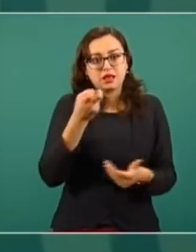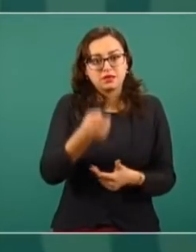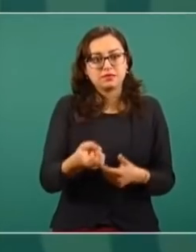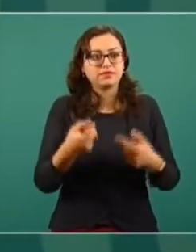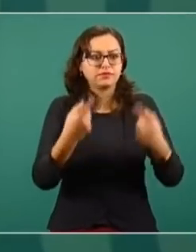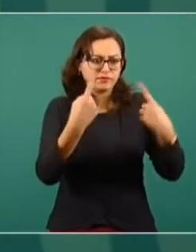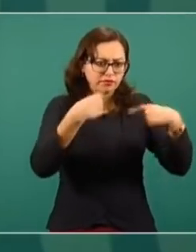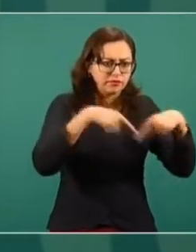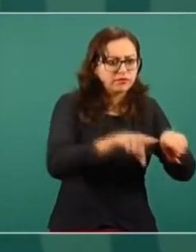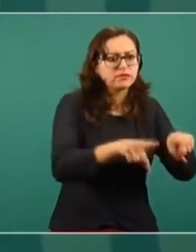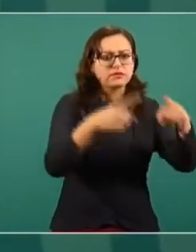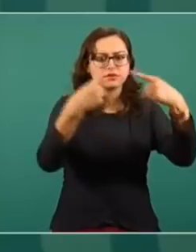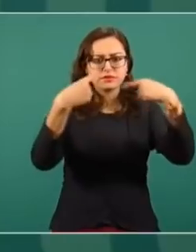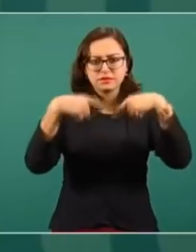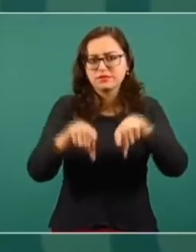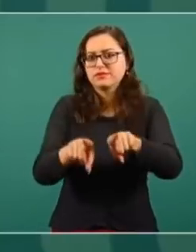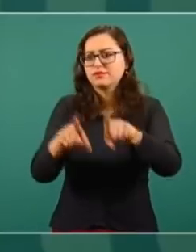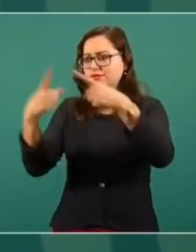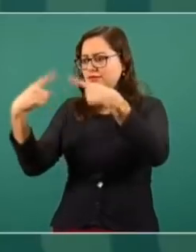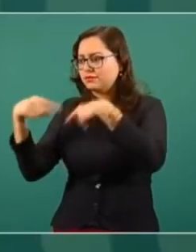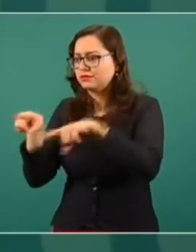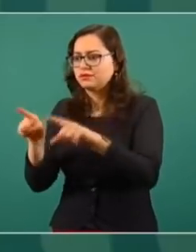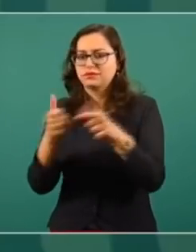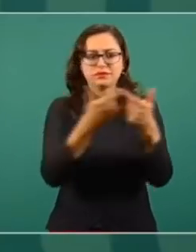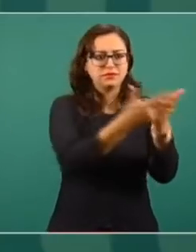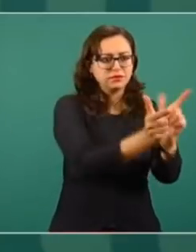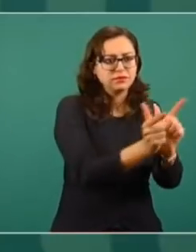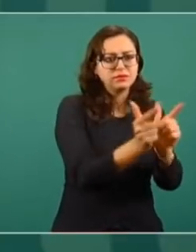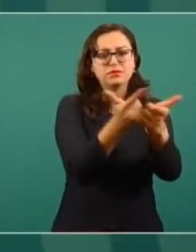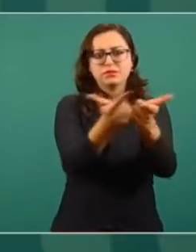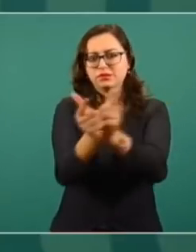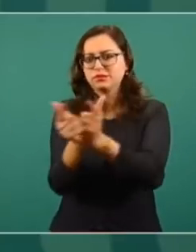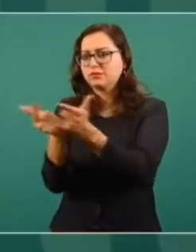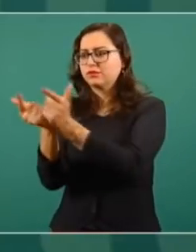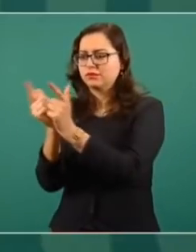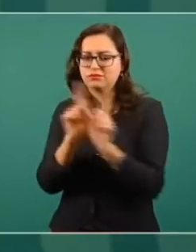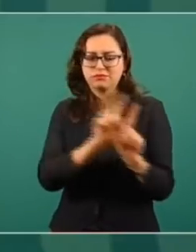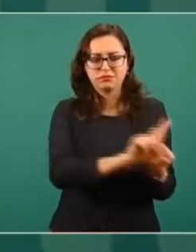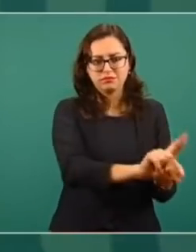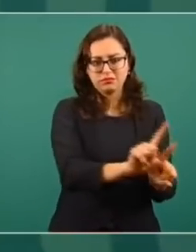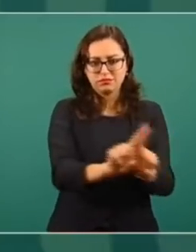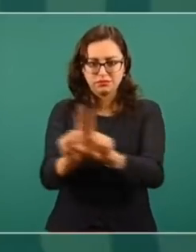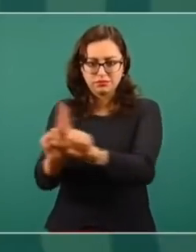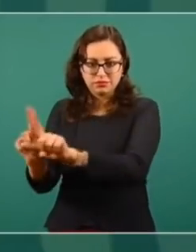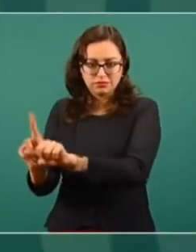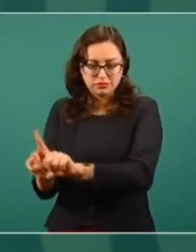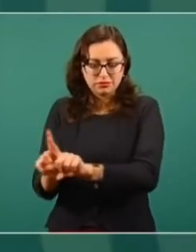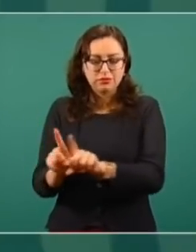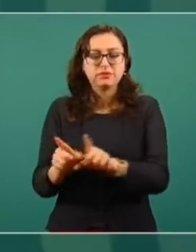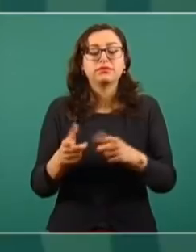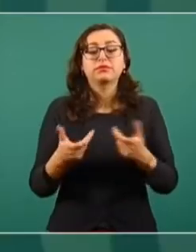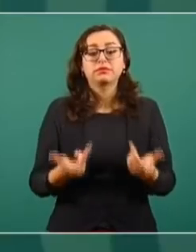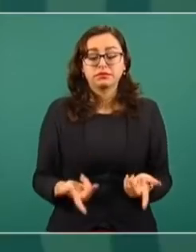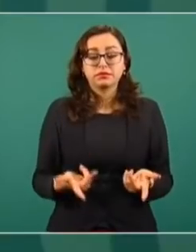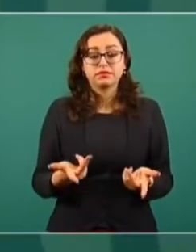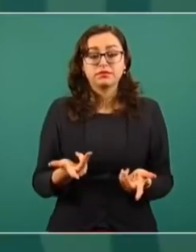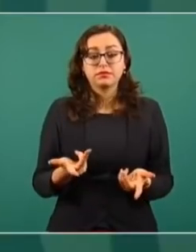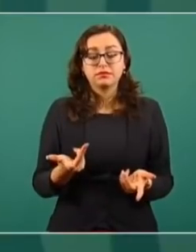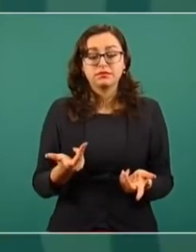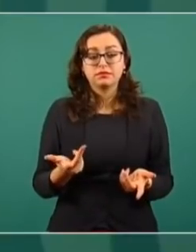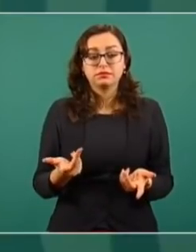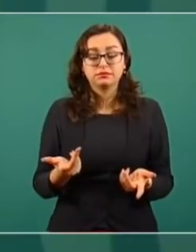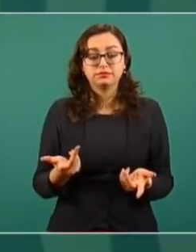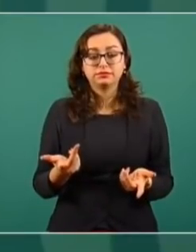población a los diferentes rangos como está establecido de edades y que tenemos para ello